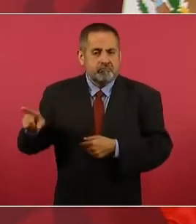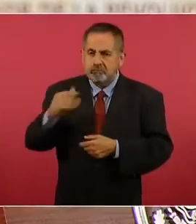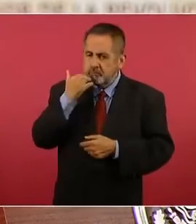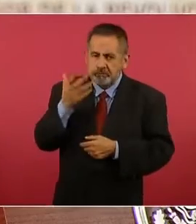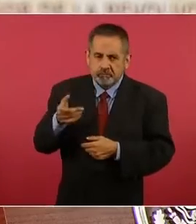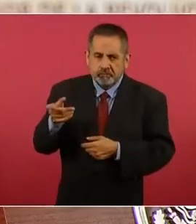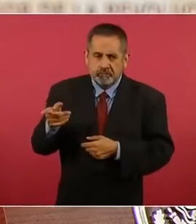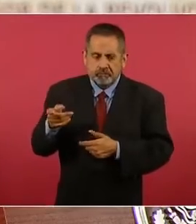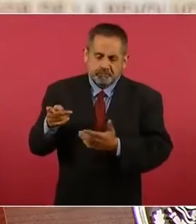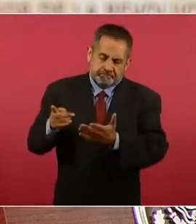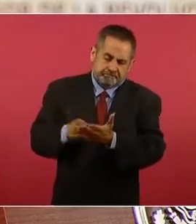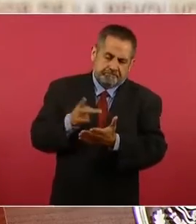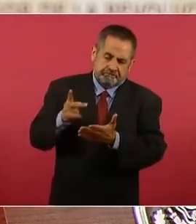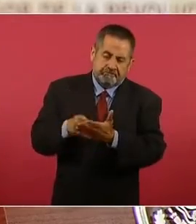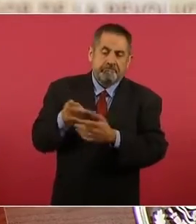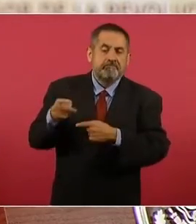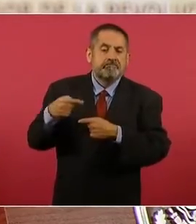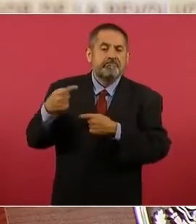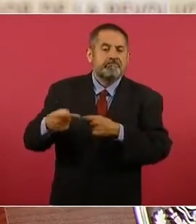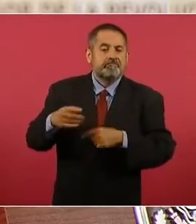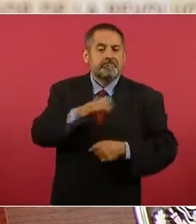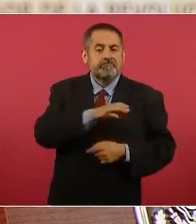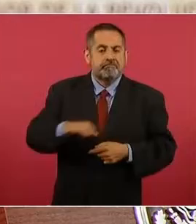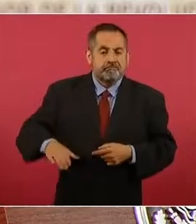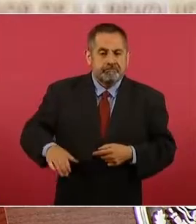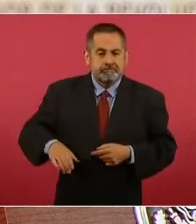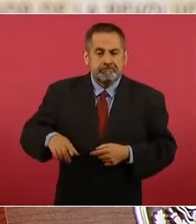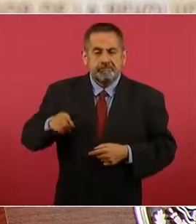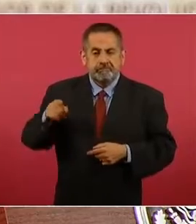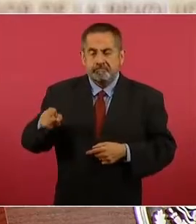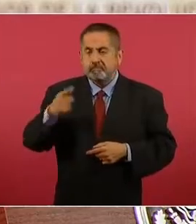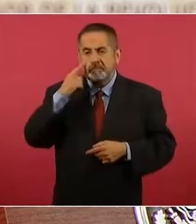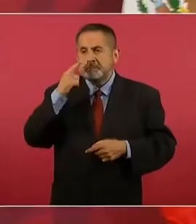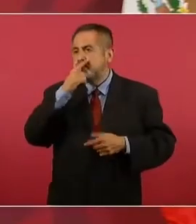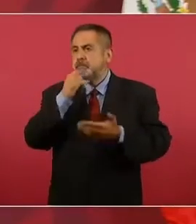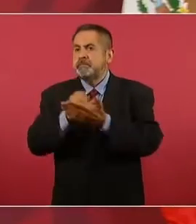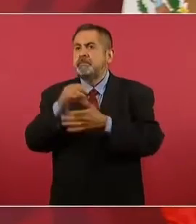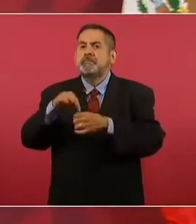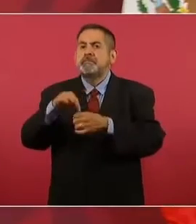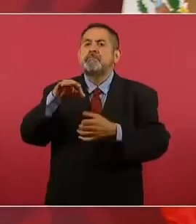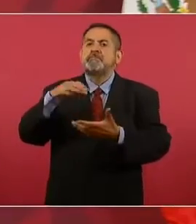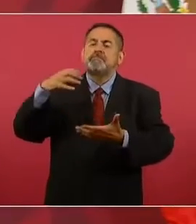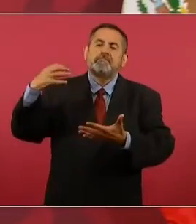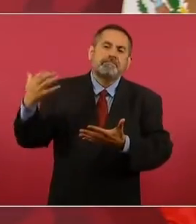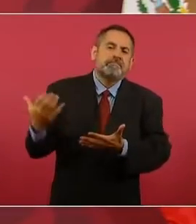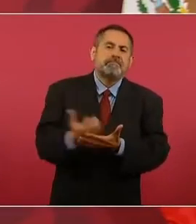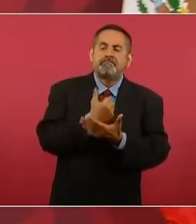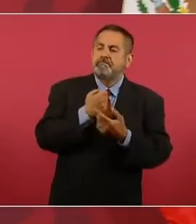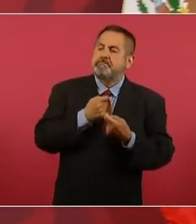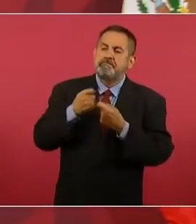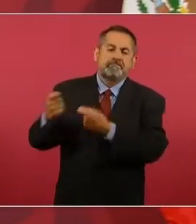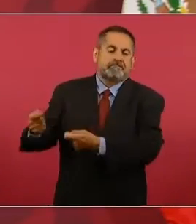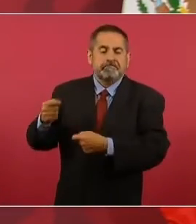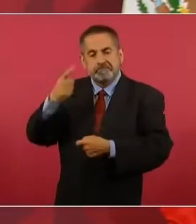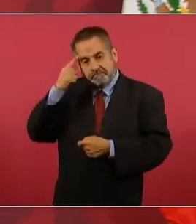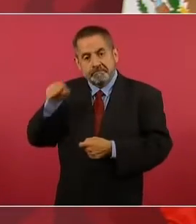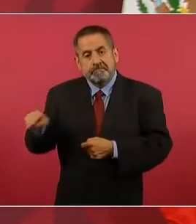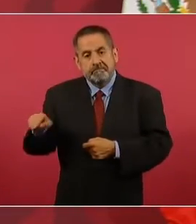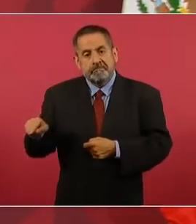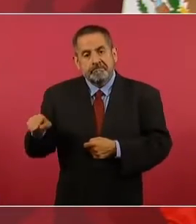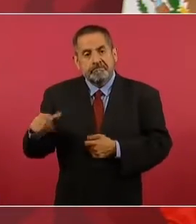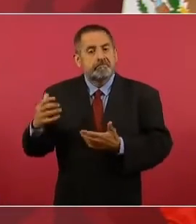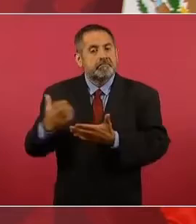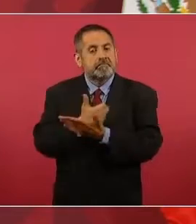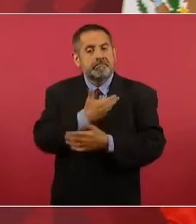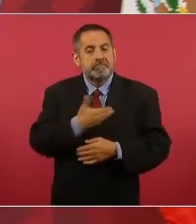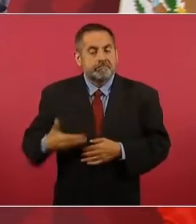Fue varias veces candidato hasta que por la vía democrática llegó a la